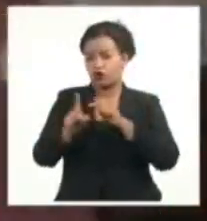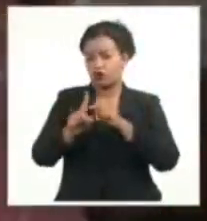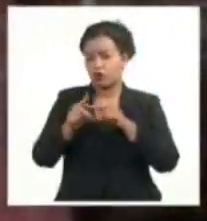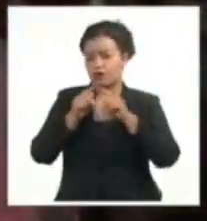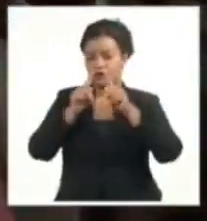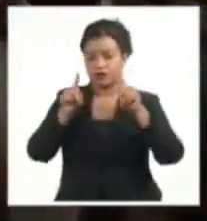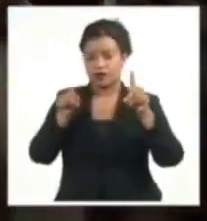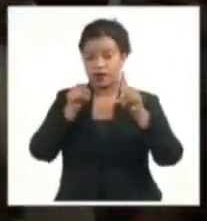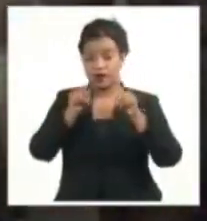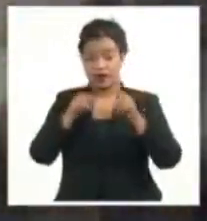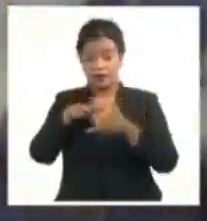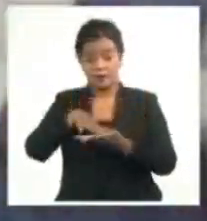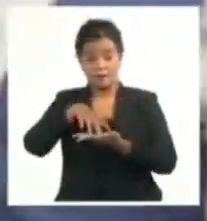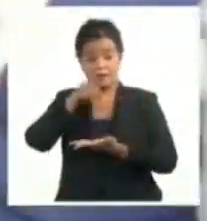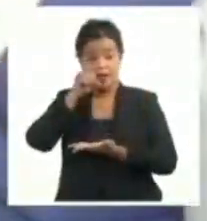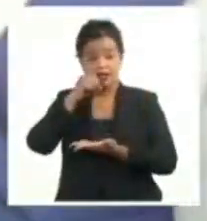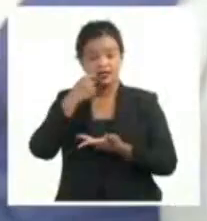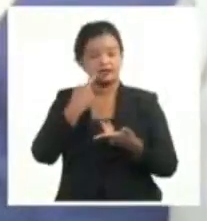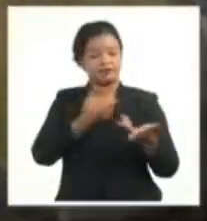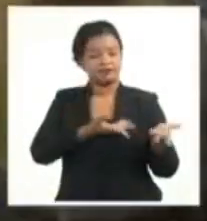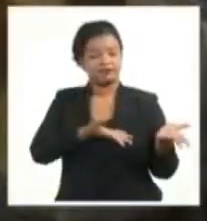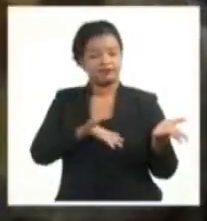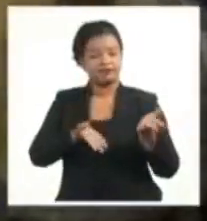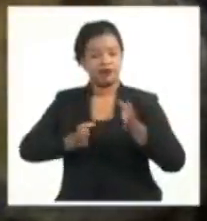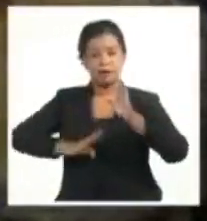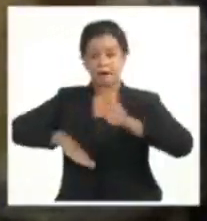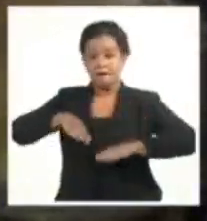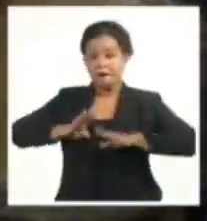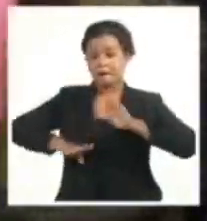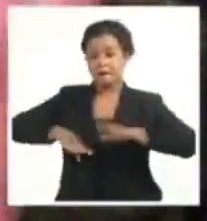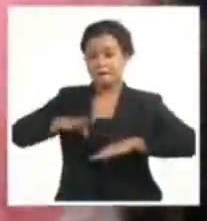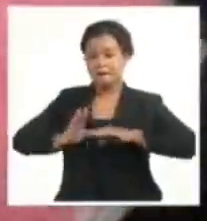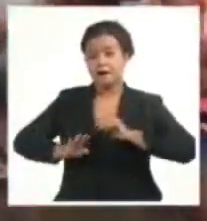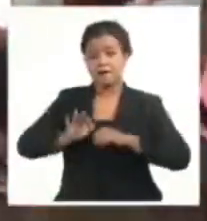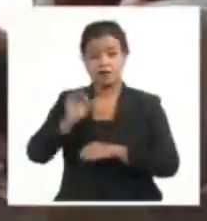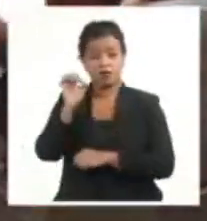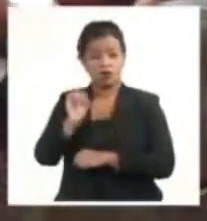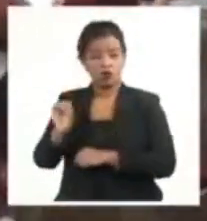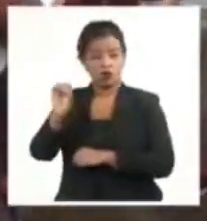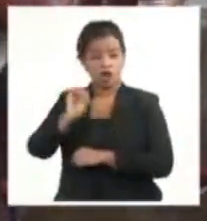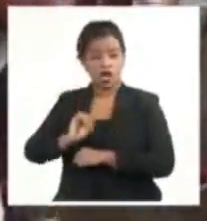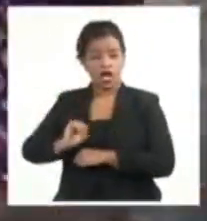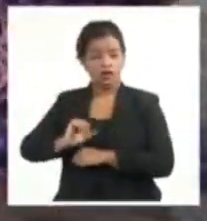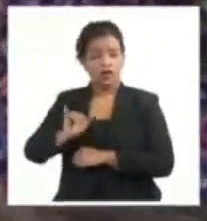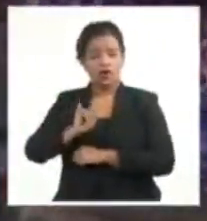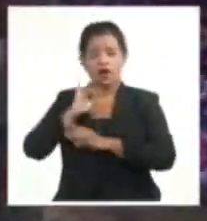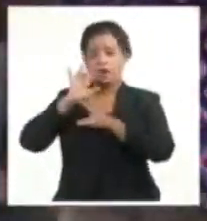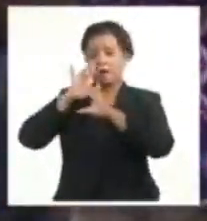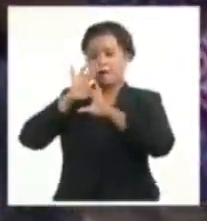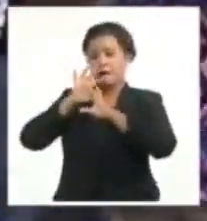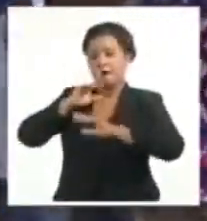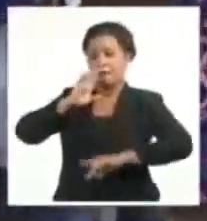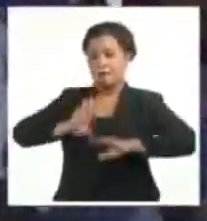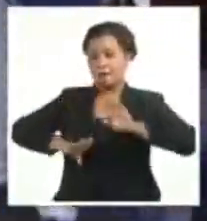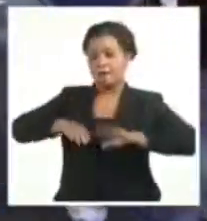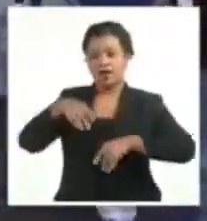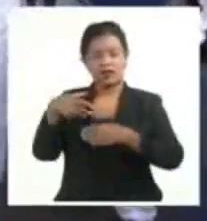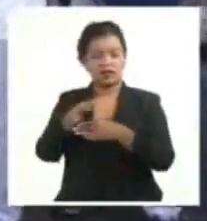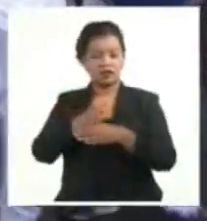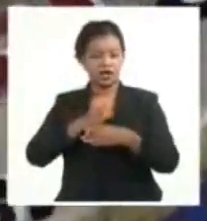portadores para conocer más sobre la tumba francesa, la caridad de Oriente y las congas, los hoyos y San Agustín,